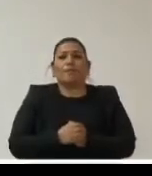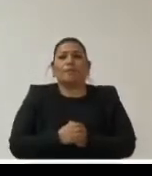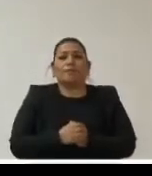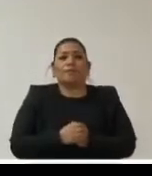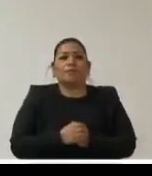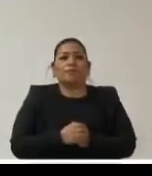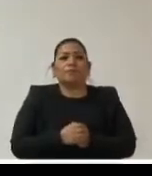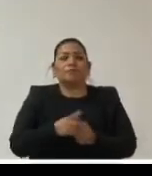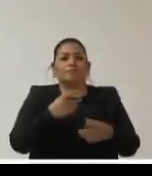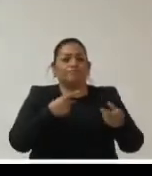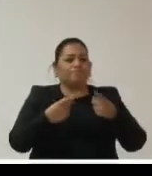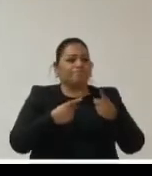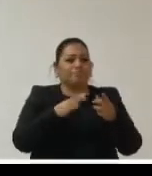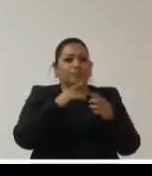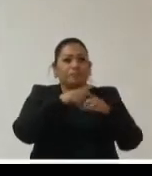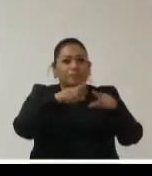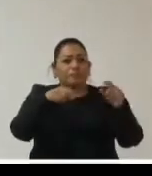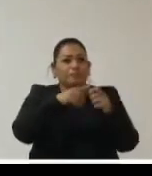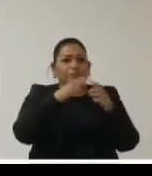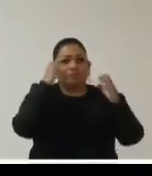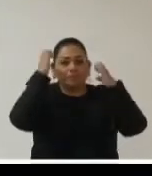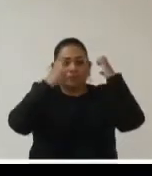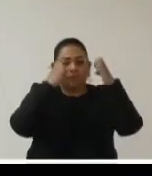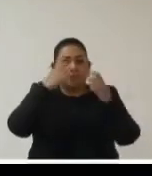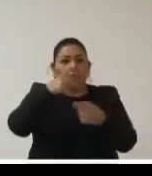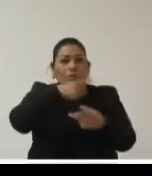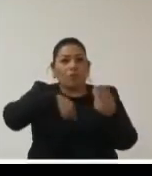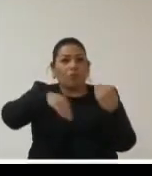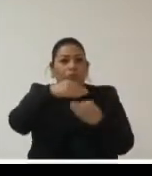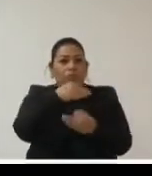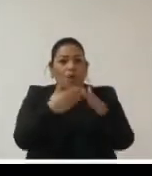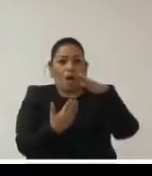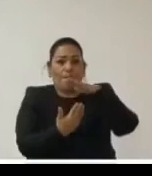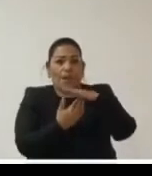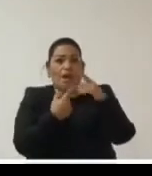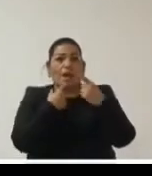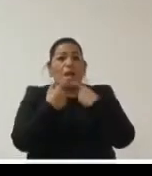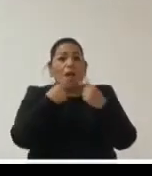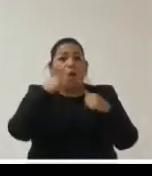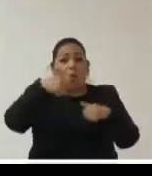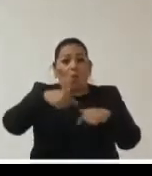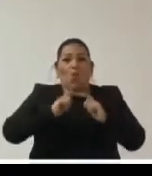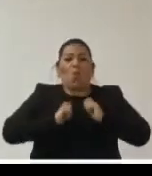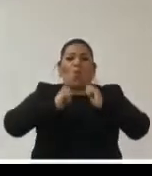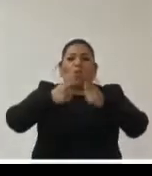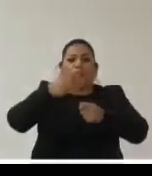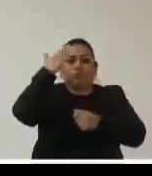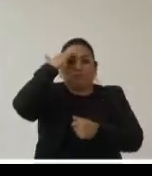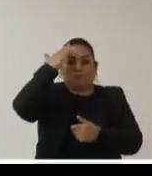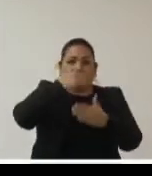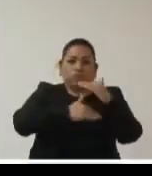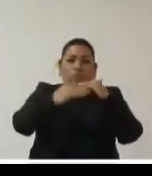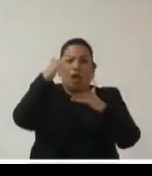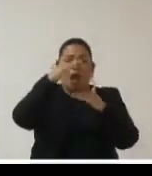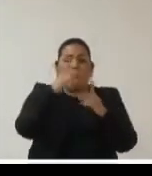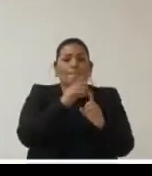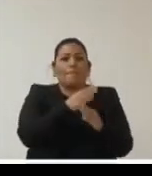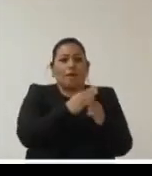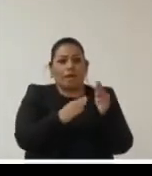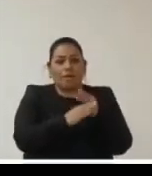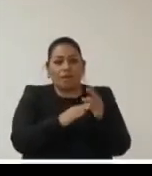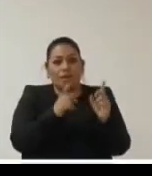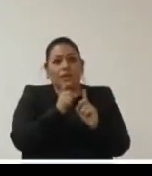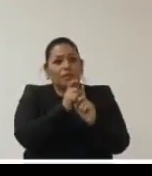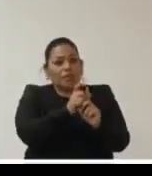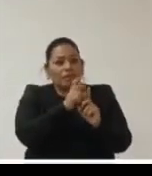dinámico círculo de pues quienes hoy somos la autoridad garante en materia protección de datos personales